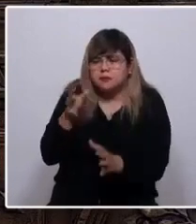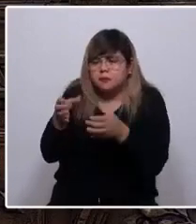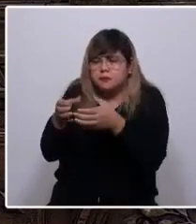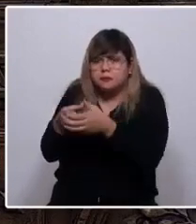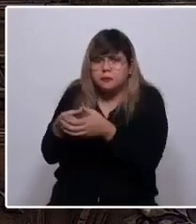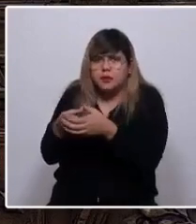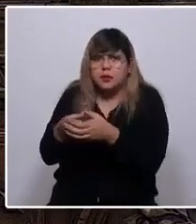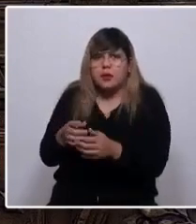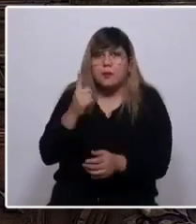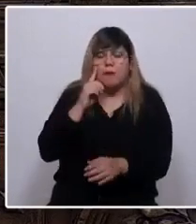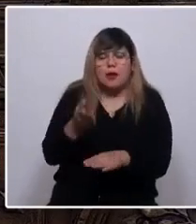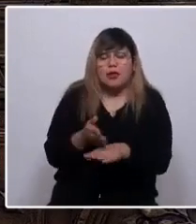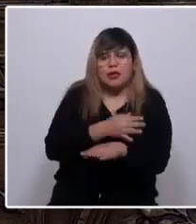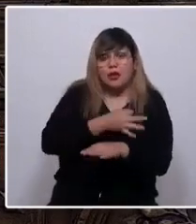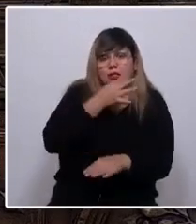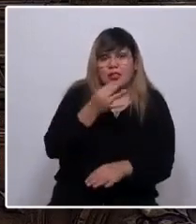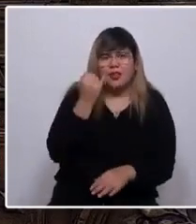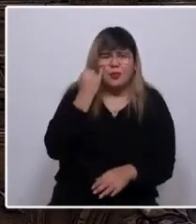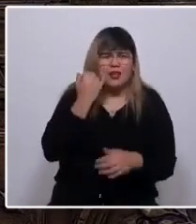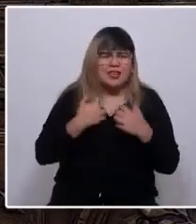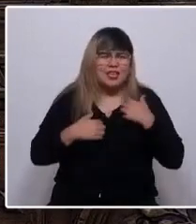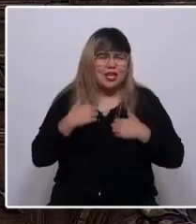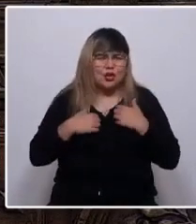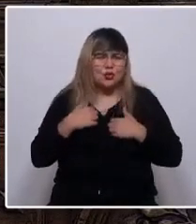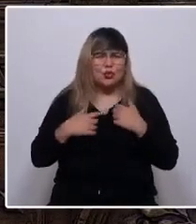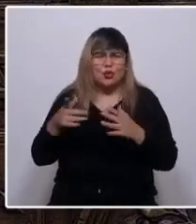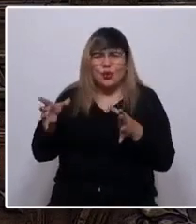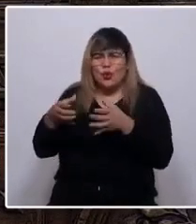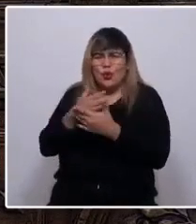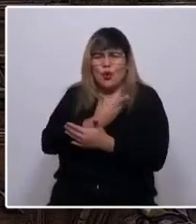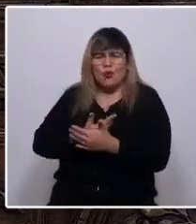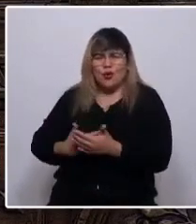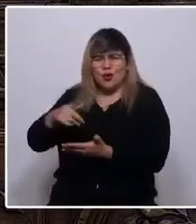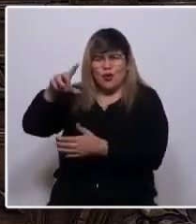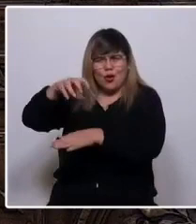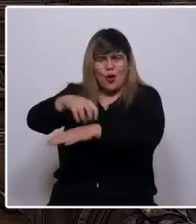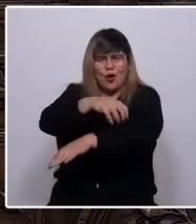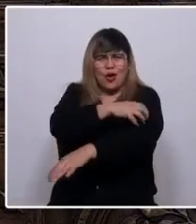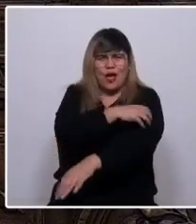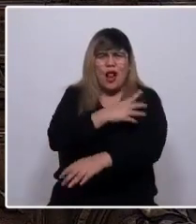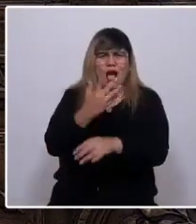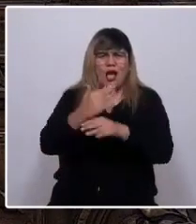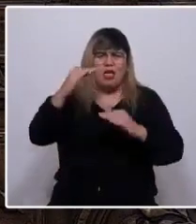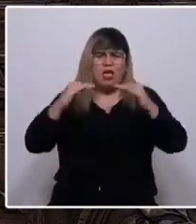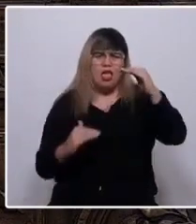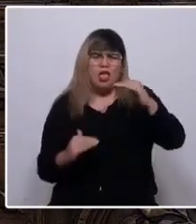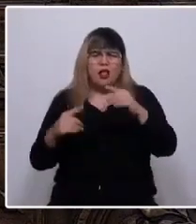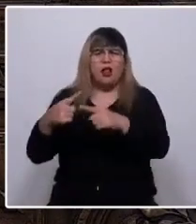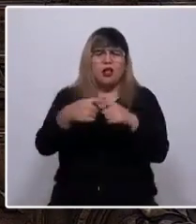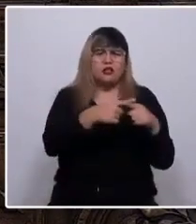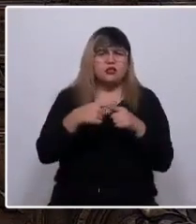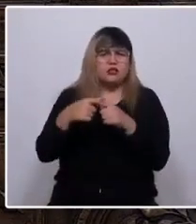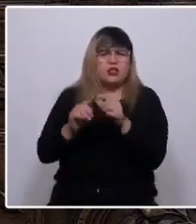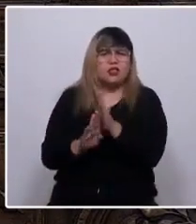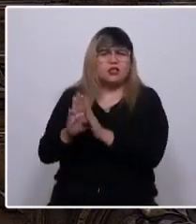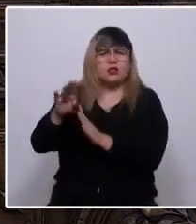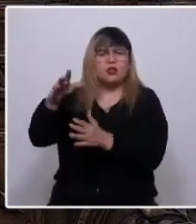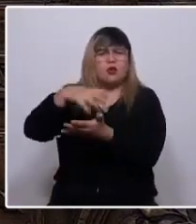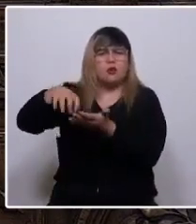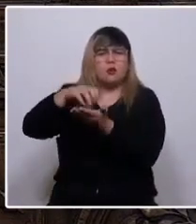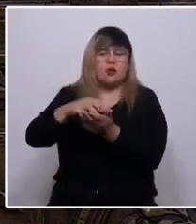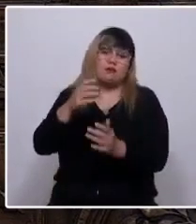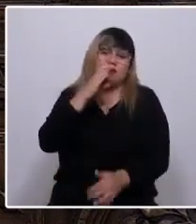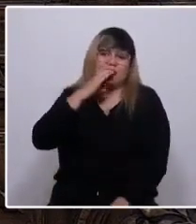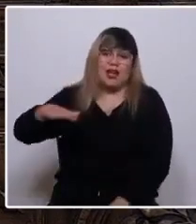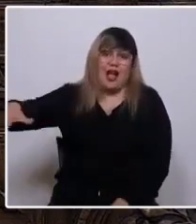anterior, quiero hacer mención que la inquietud de recursos en los gobiernos locales crea también inequidad en el desarrollo de las comunas, principalmente rurales,